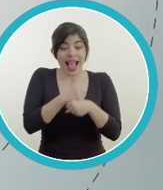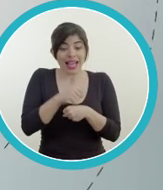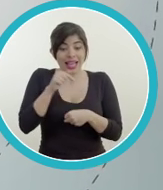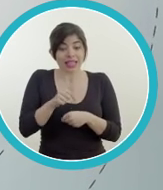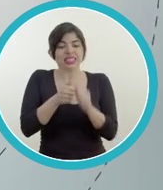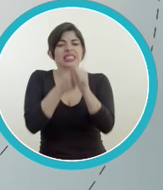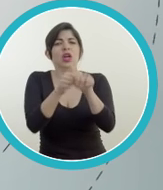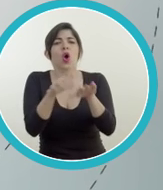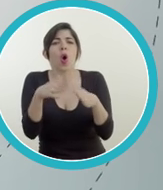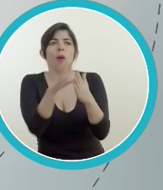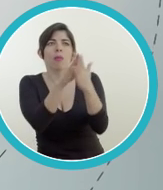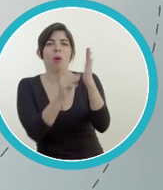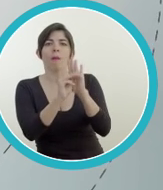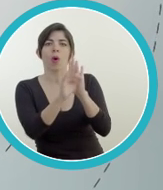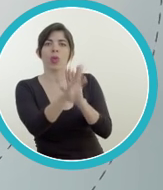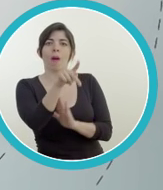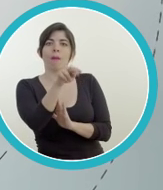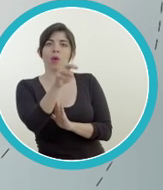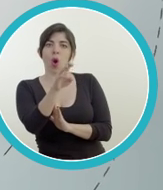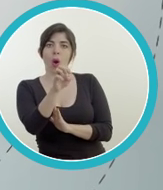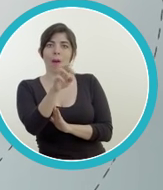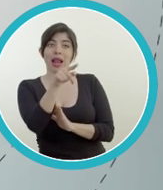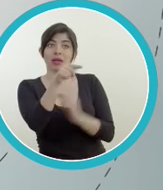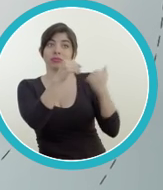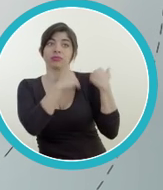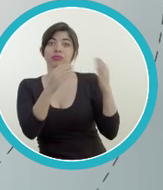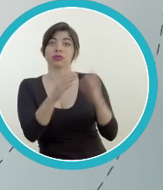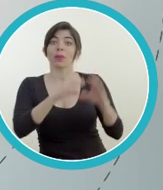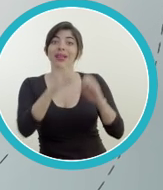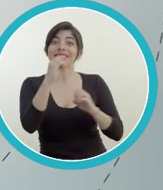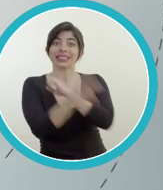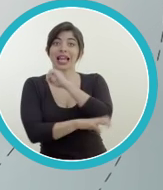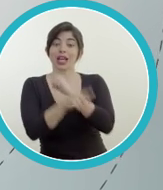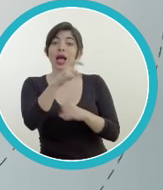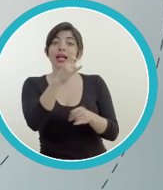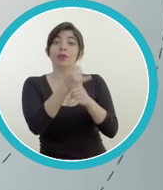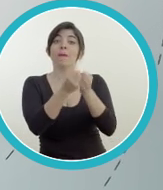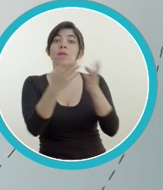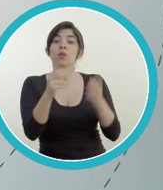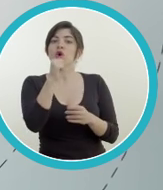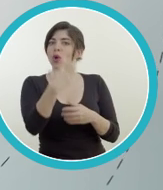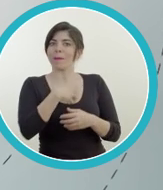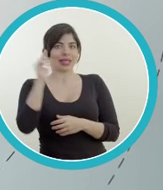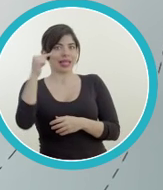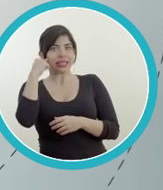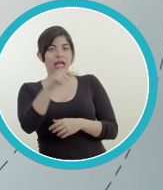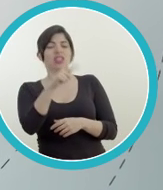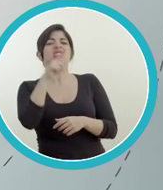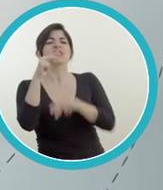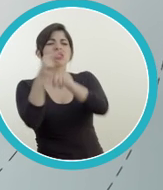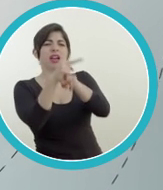Su creación sigue el modelo de Procomer, la entidad promotora de comercio exterior, que es una entidad pública no estatal